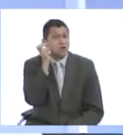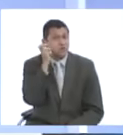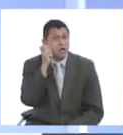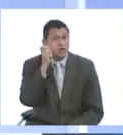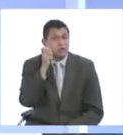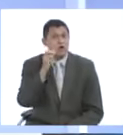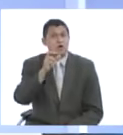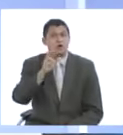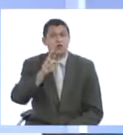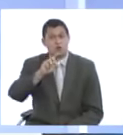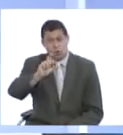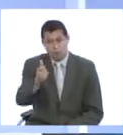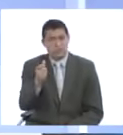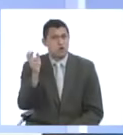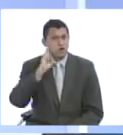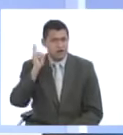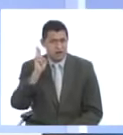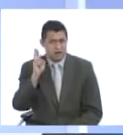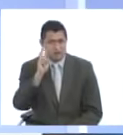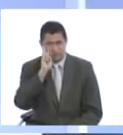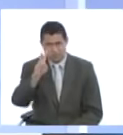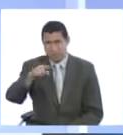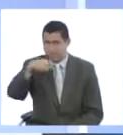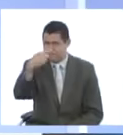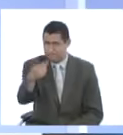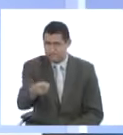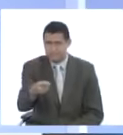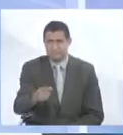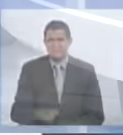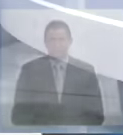a través de Globovisión Radio. Será hasta mañana.